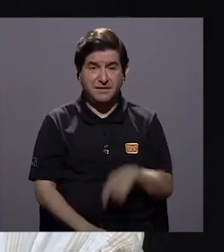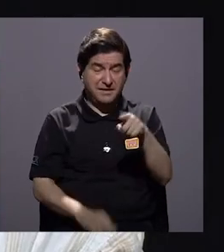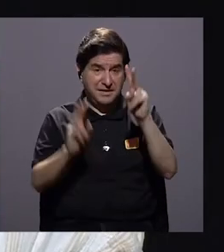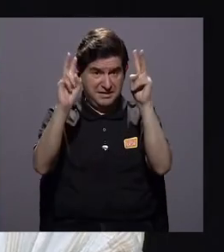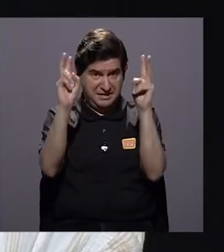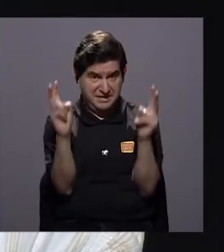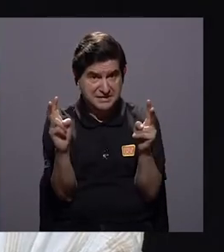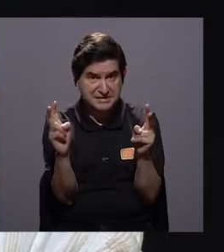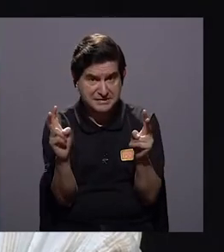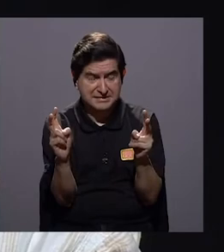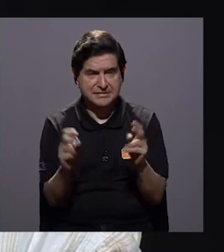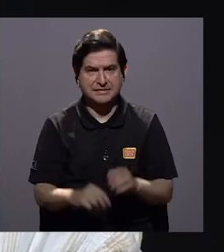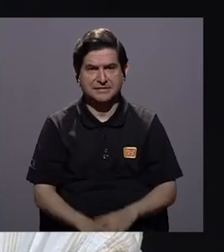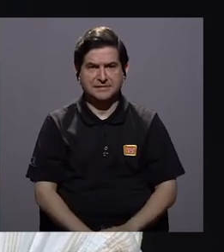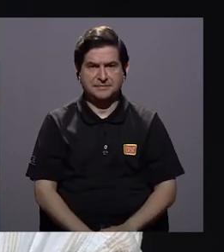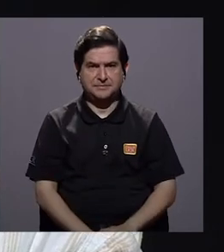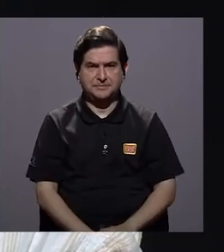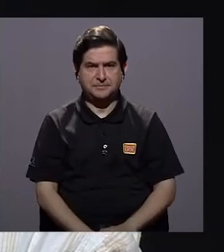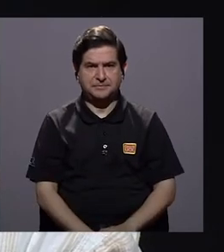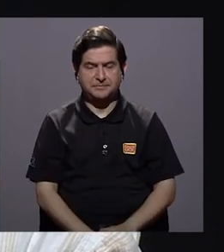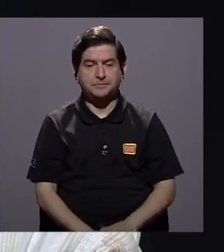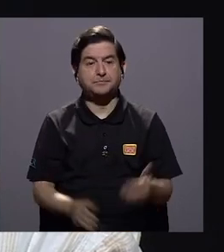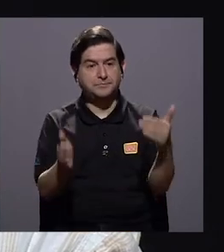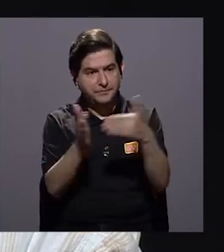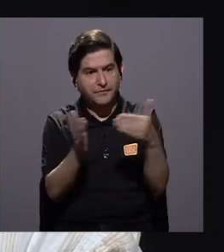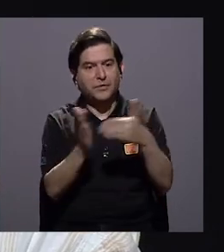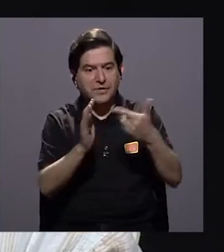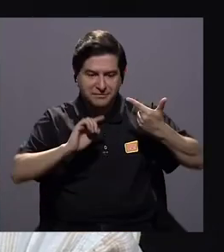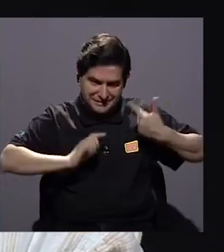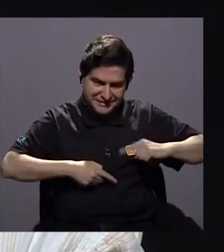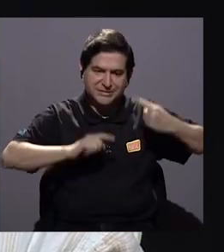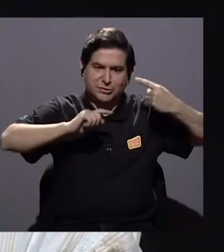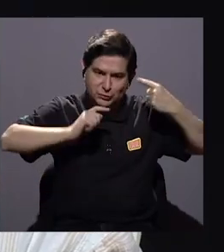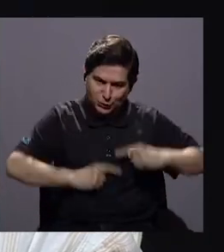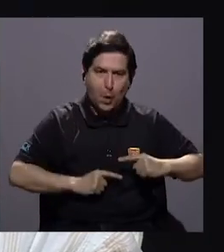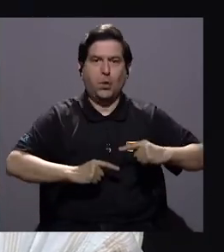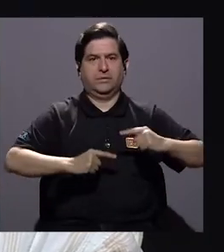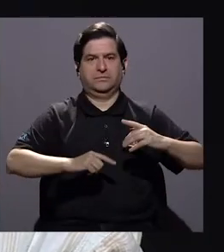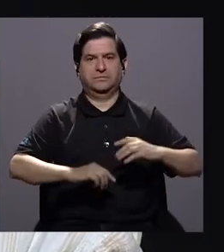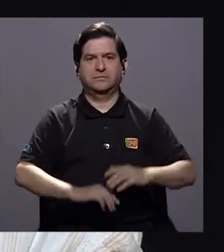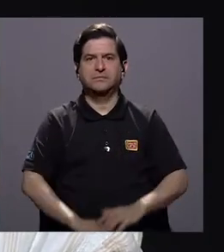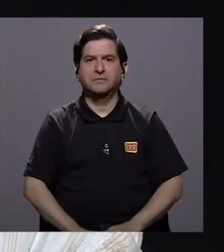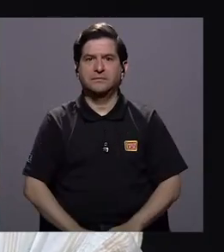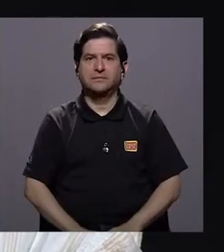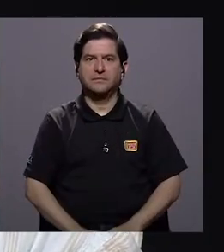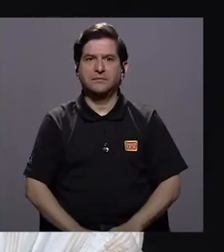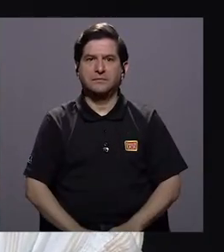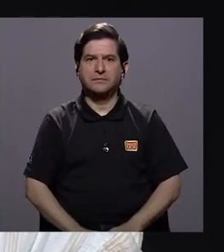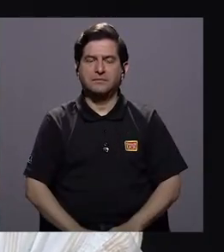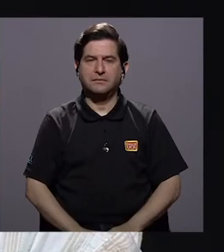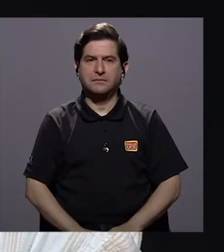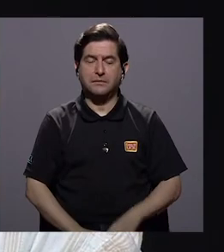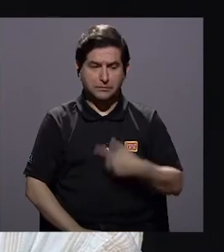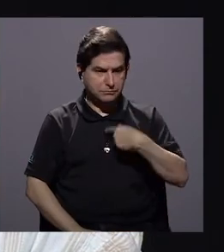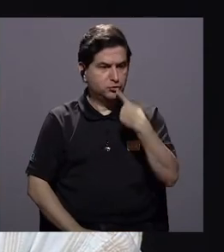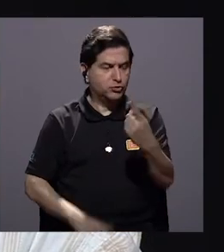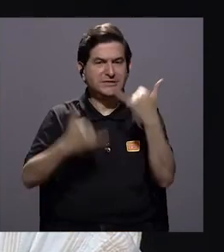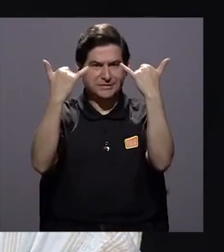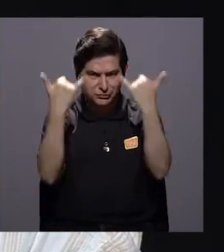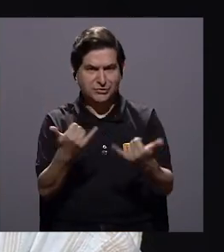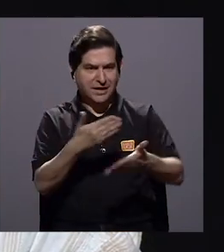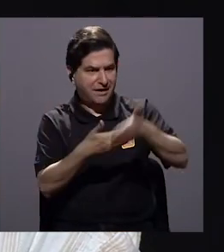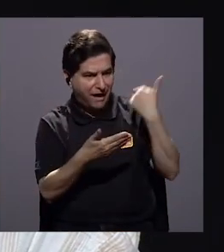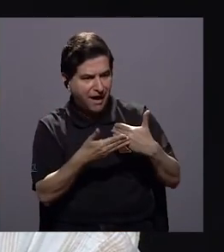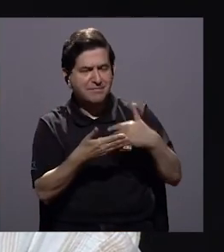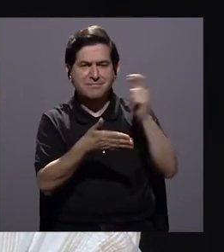En ese tema que vuelve a ser doloroso, ¿verdad? Porque efectivamente, he dicho